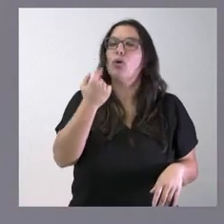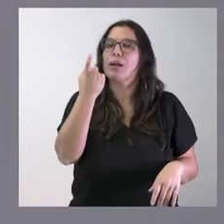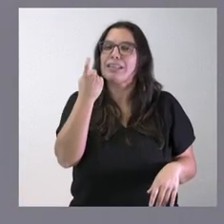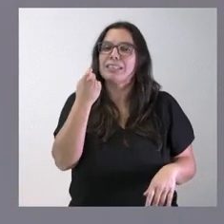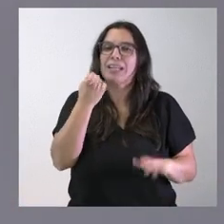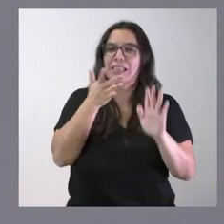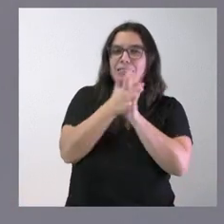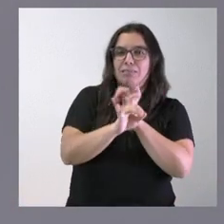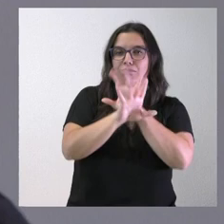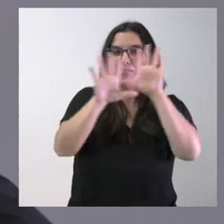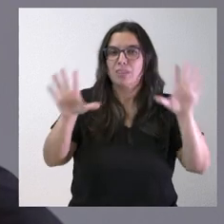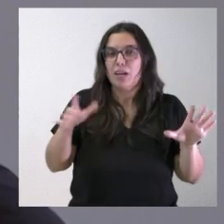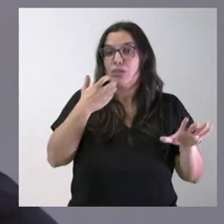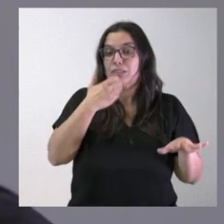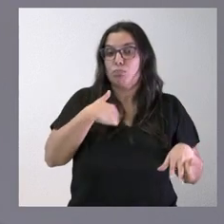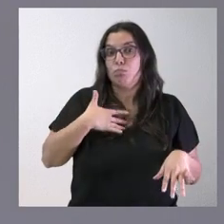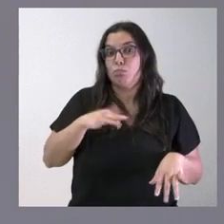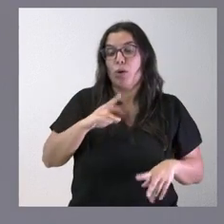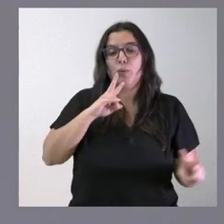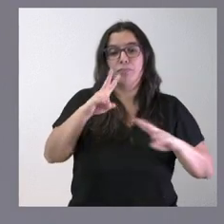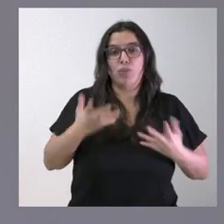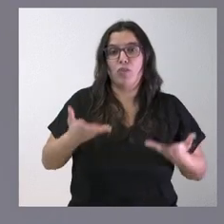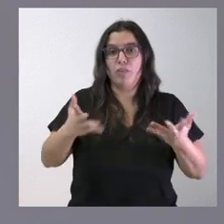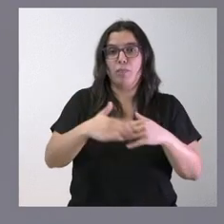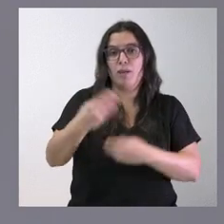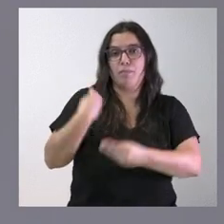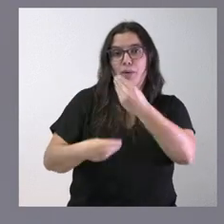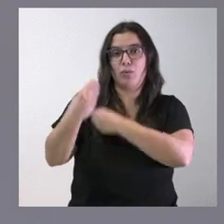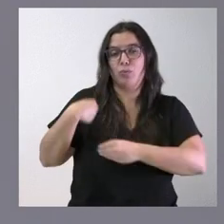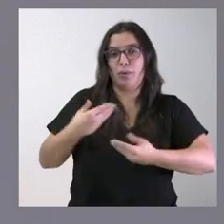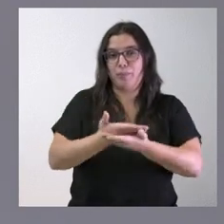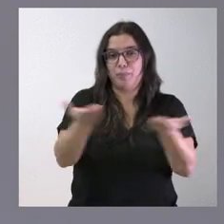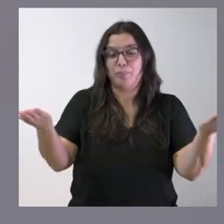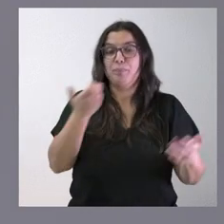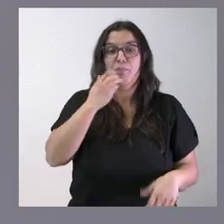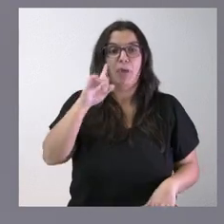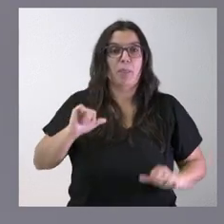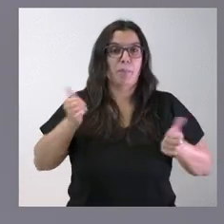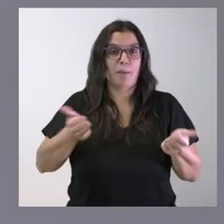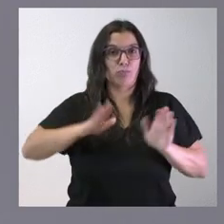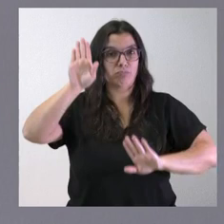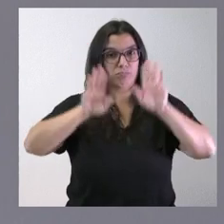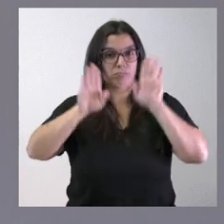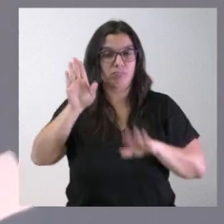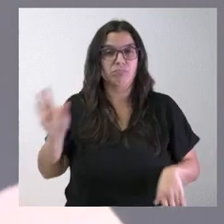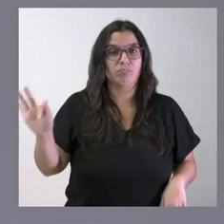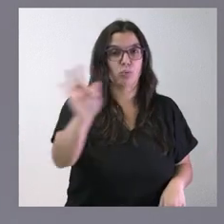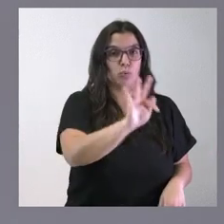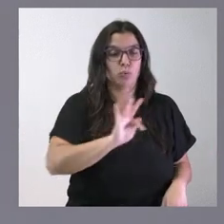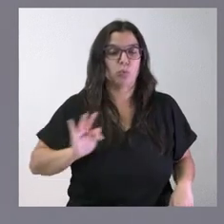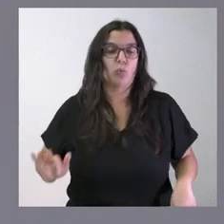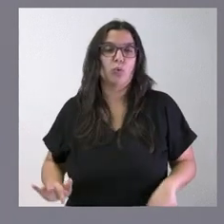aclarar y estuviera en condiciones de poder hacerlo, pues estoy a su disposición. Y, por tanto, si les parece, comenzamos ya el turno de posibles